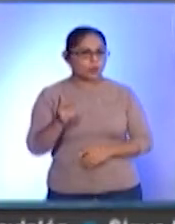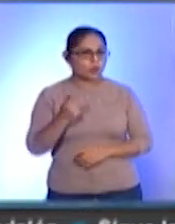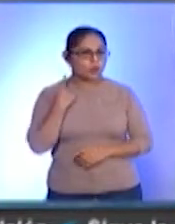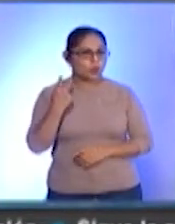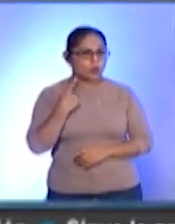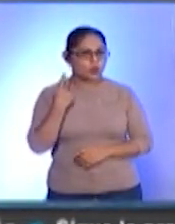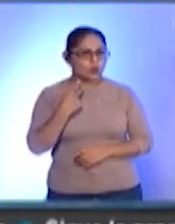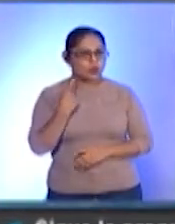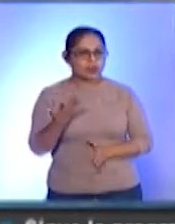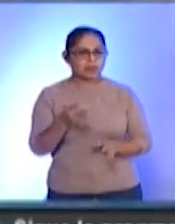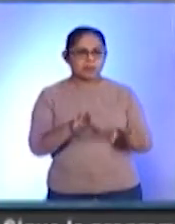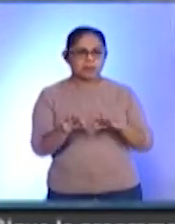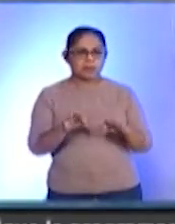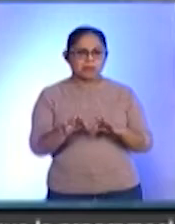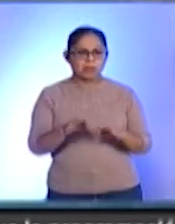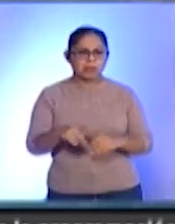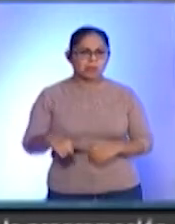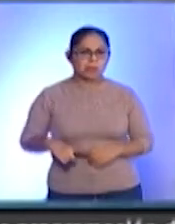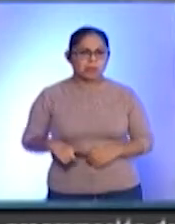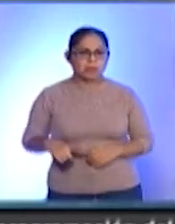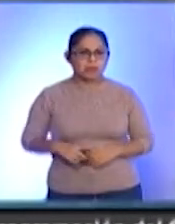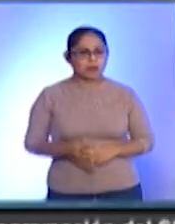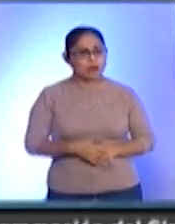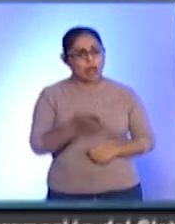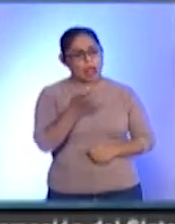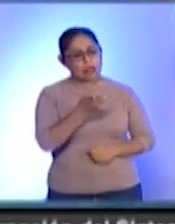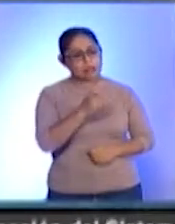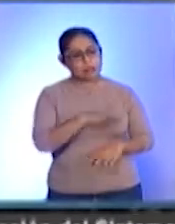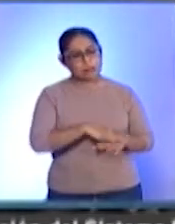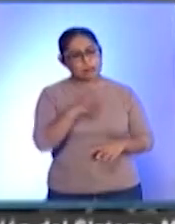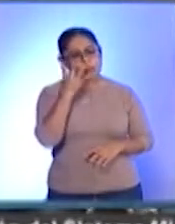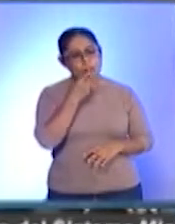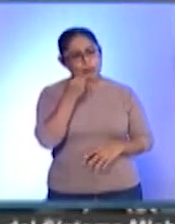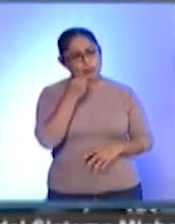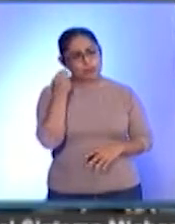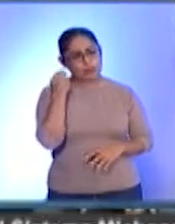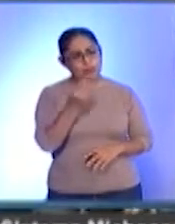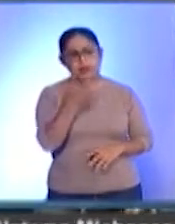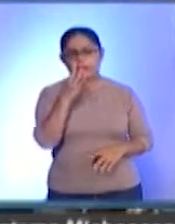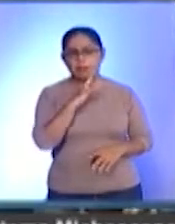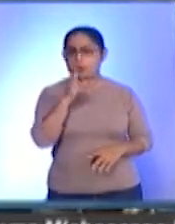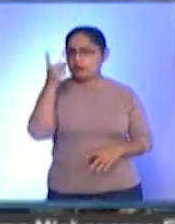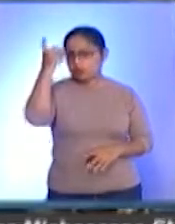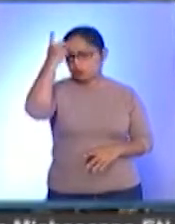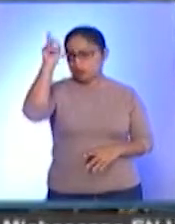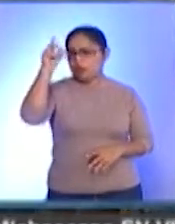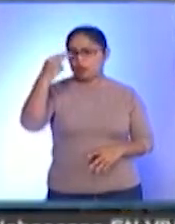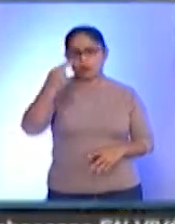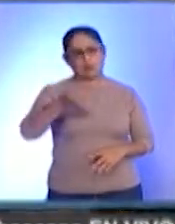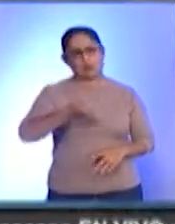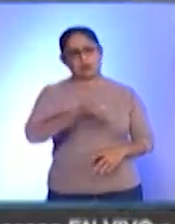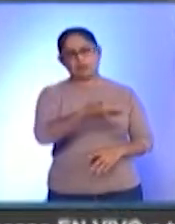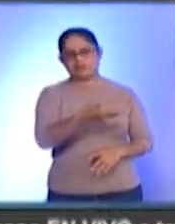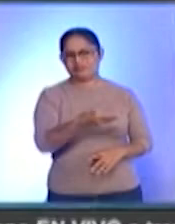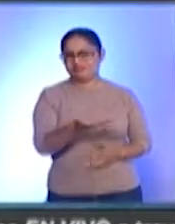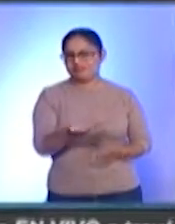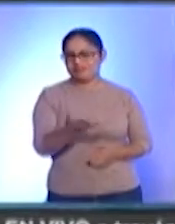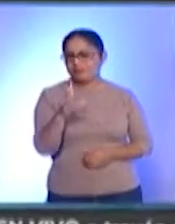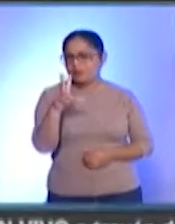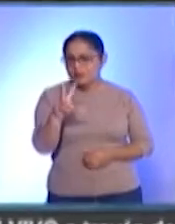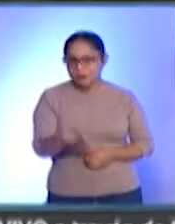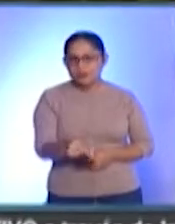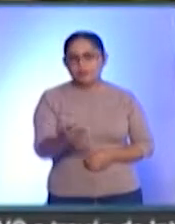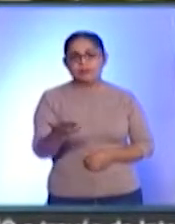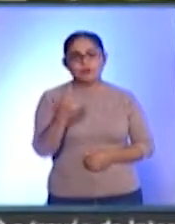funcionario, dice, esto está bonito, vamos a declararlo patrimonio. No, ojo, sí,